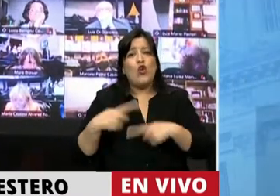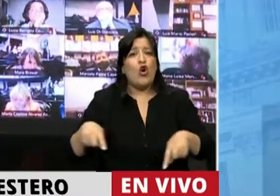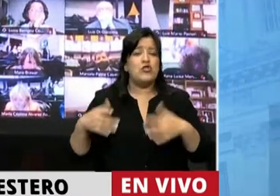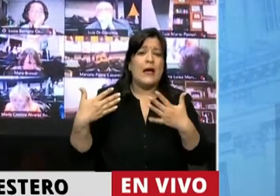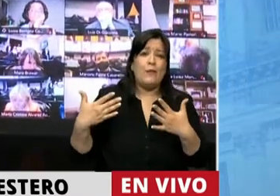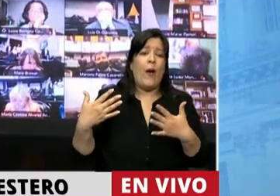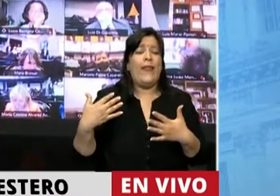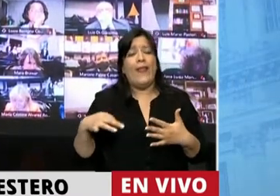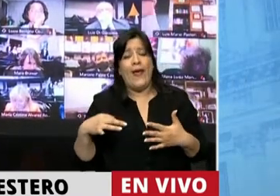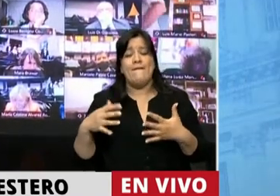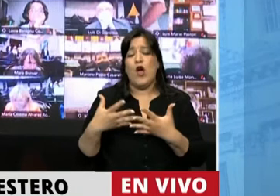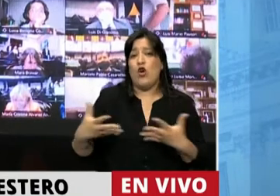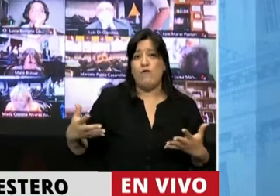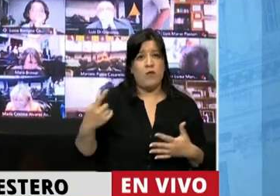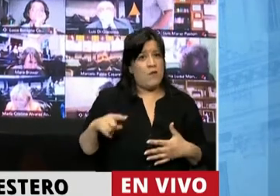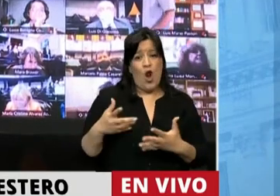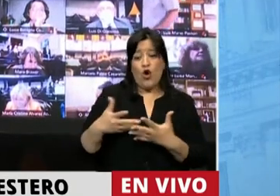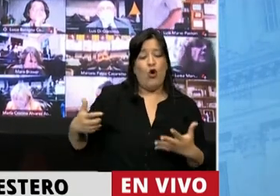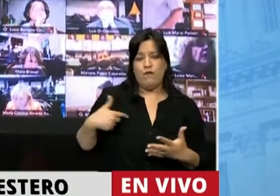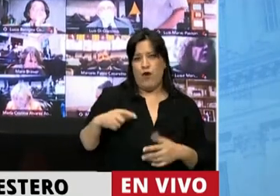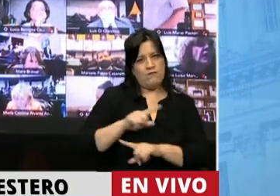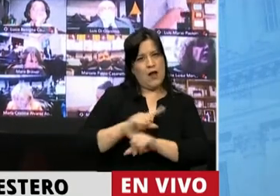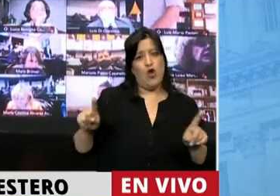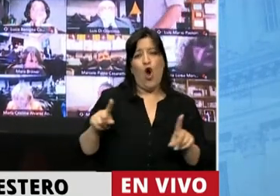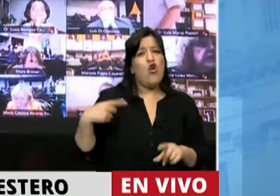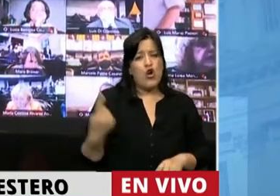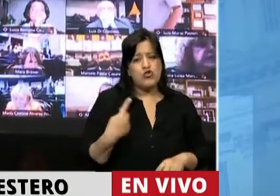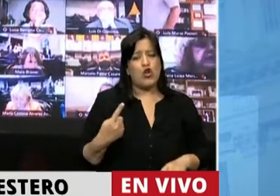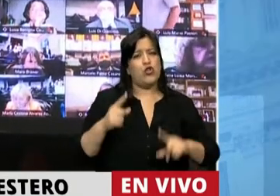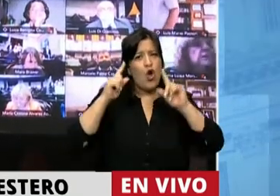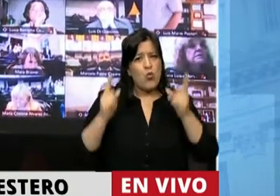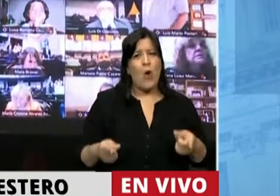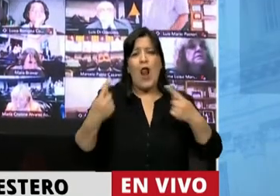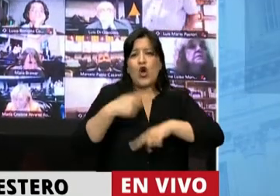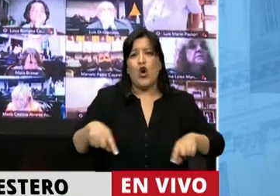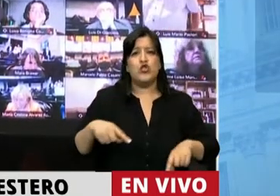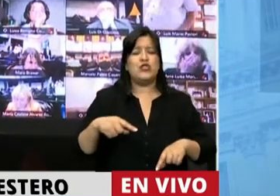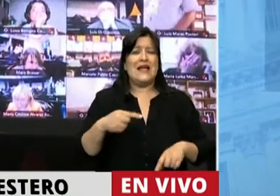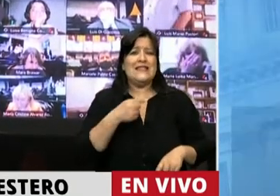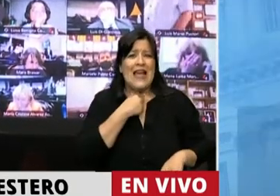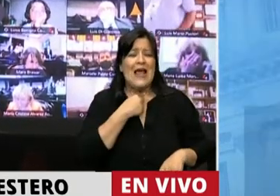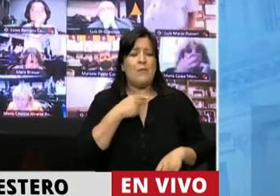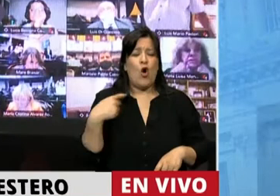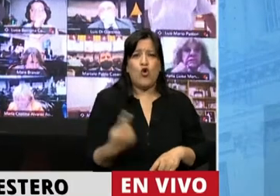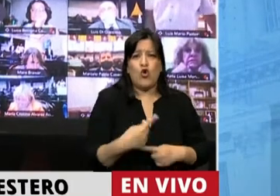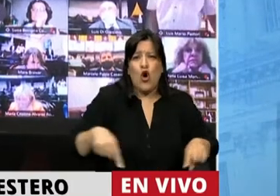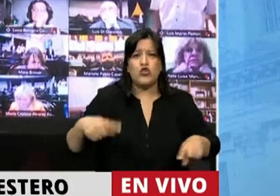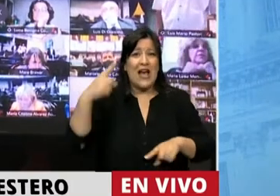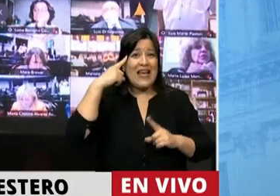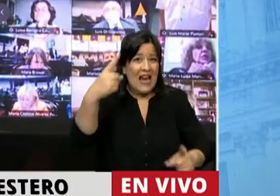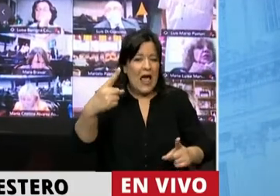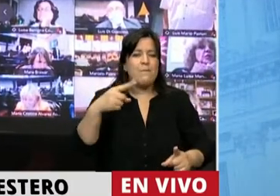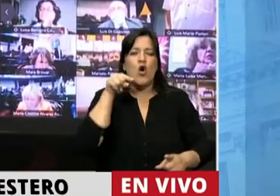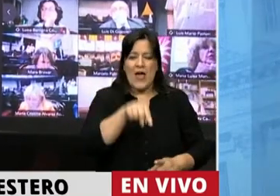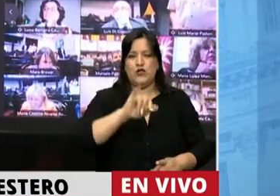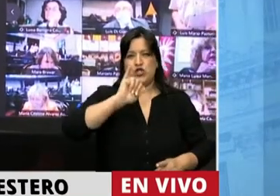dijimos nosotros no nos conformamos con lo posible, nosotros vamos a hacer posible lo que queremos y lo que creemos. Y así empezamos a